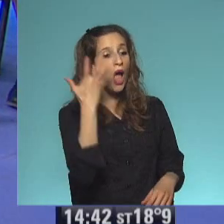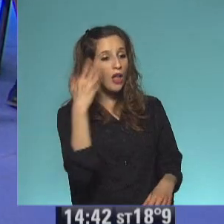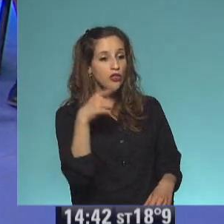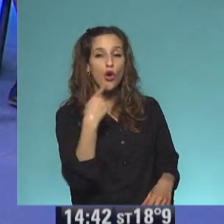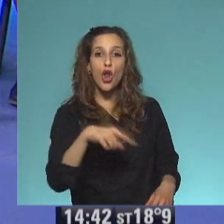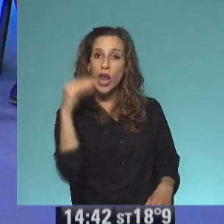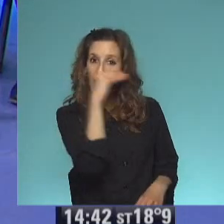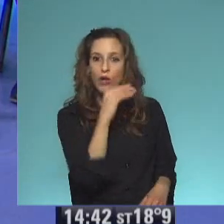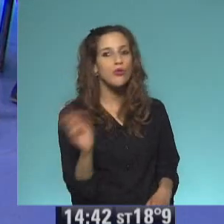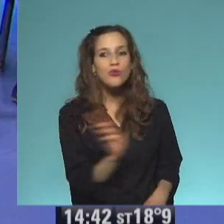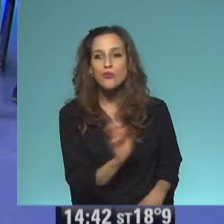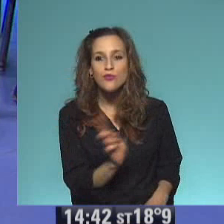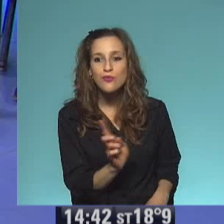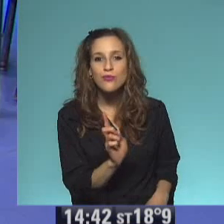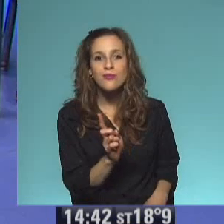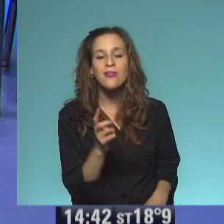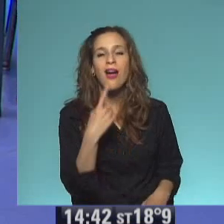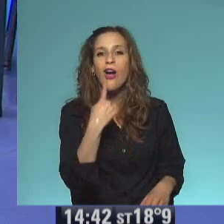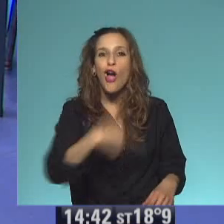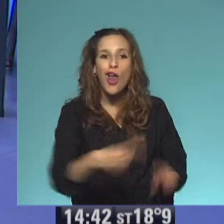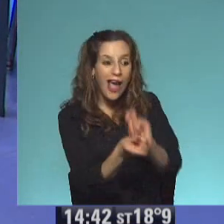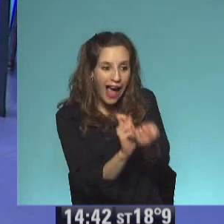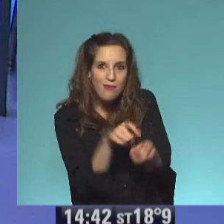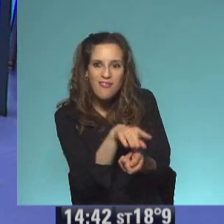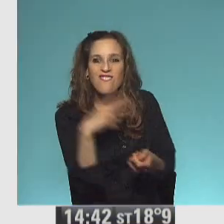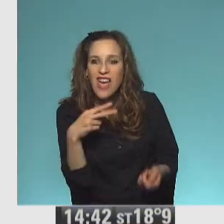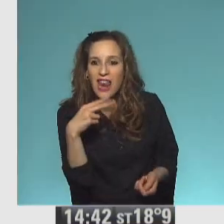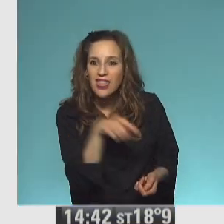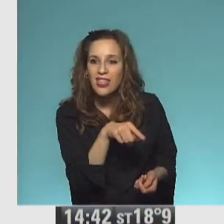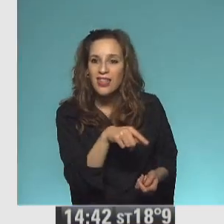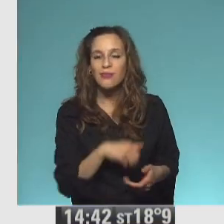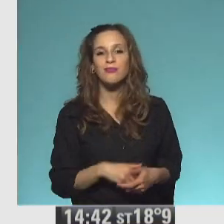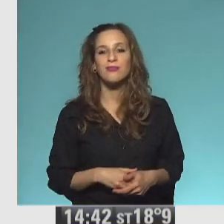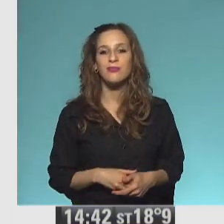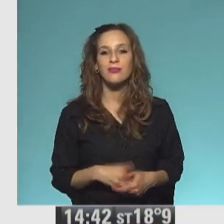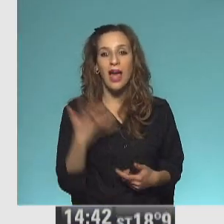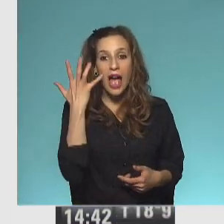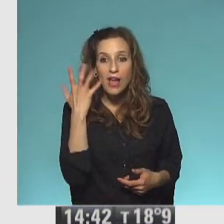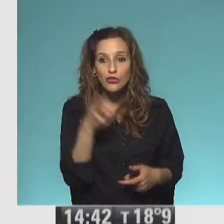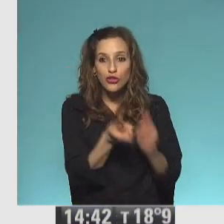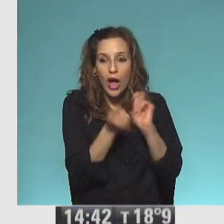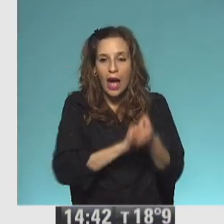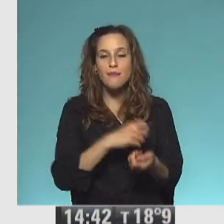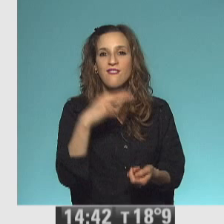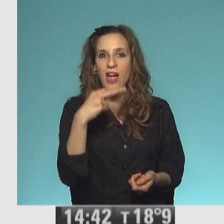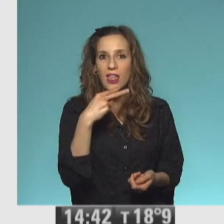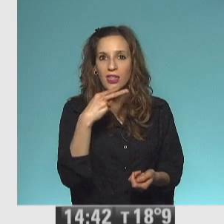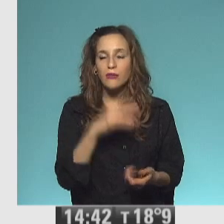gato negro. Era verde brillante. ¿Lo ves ahí? Verde brillante.